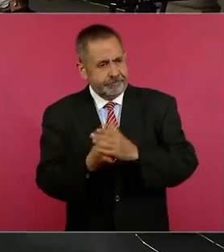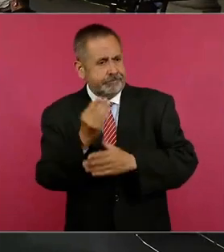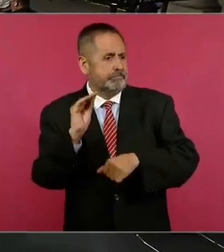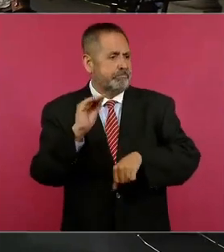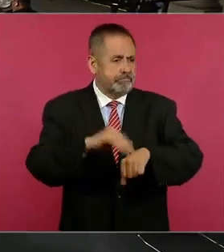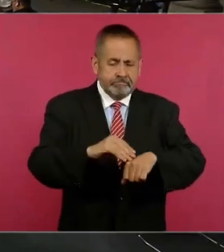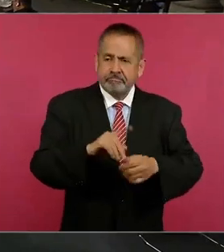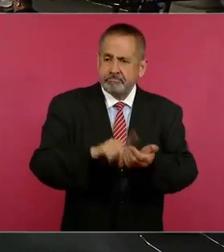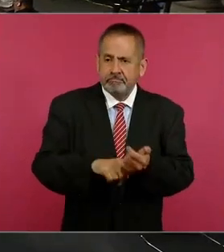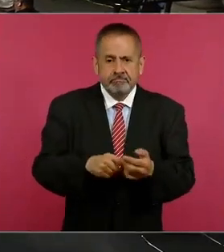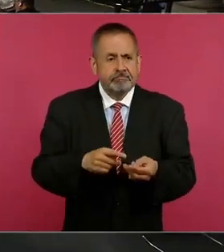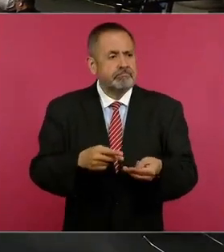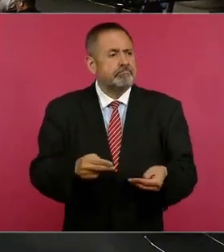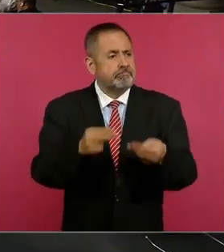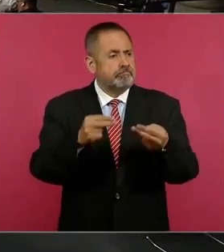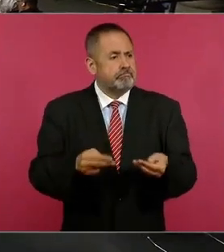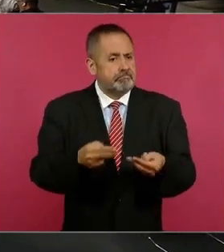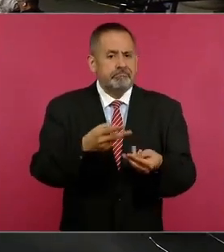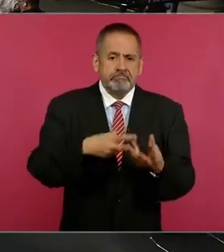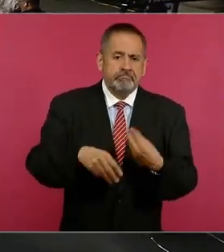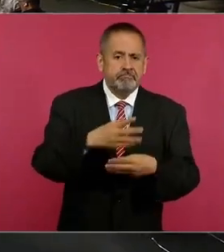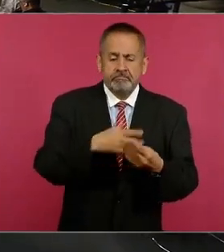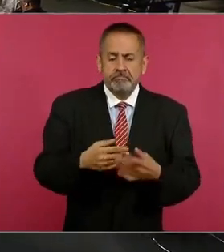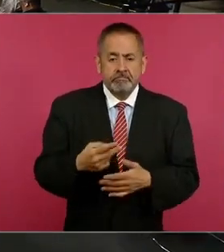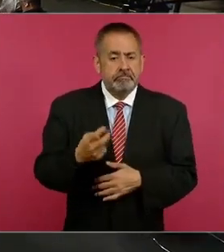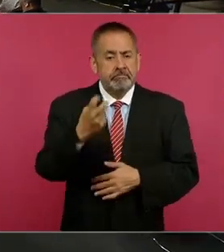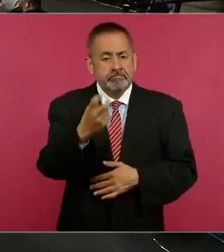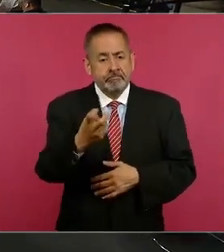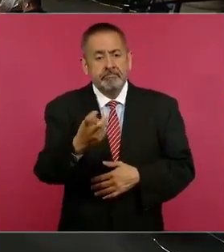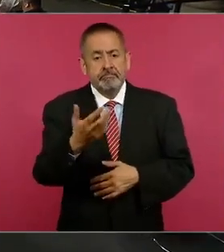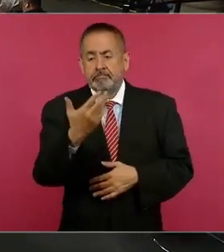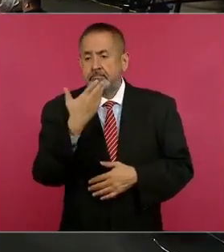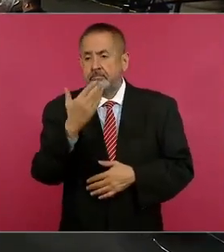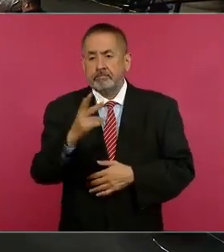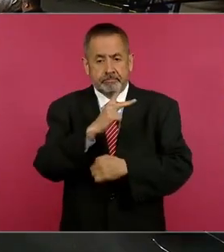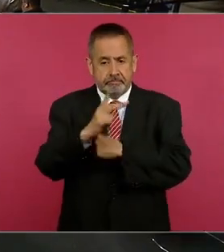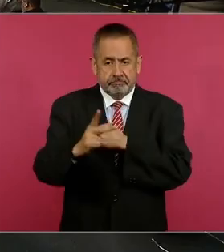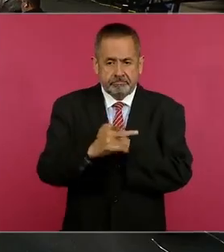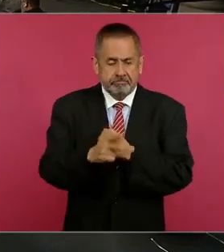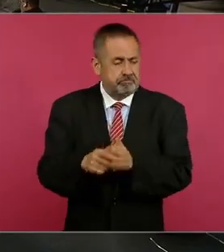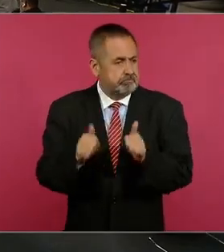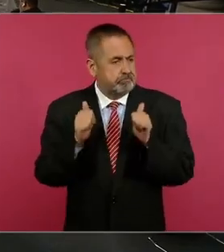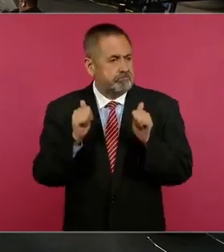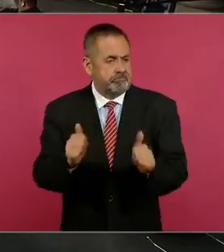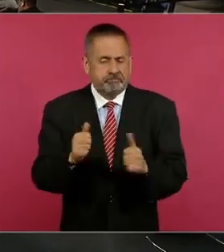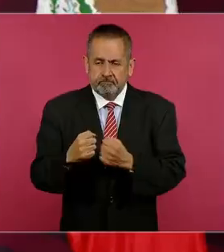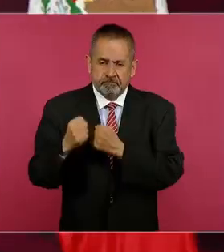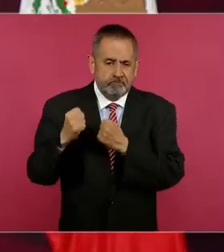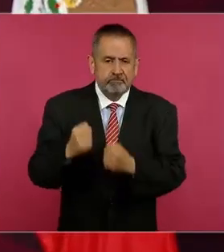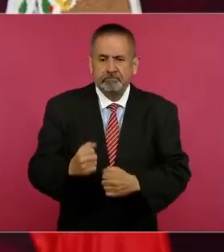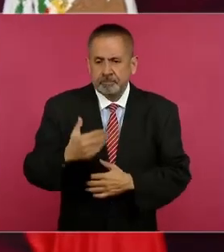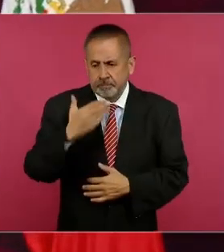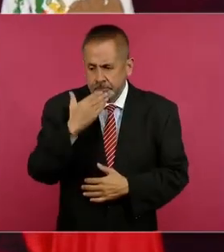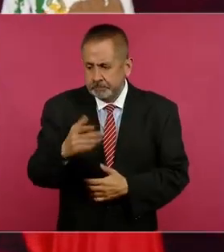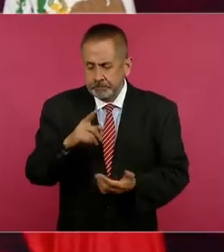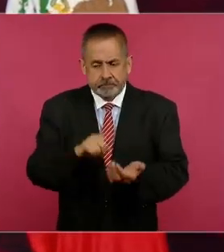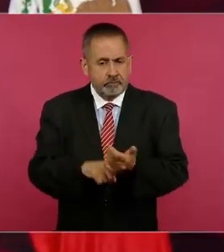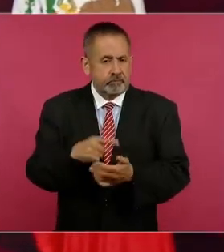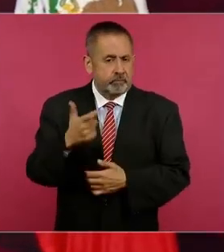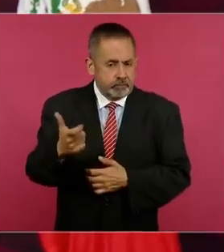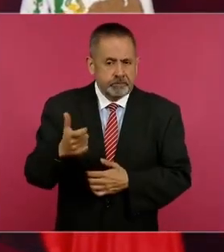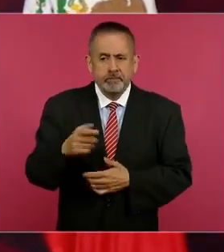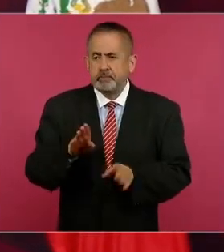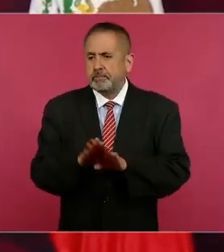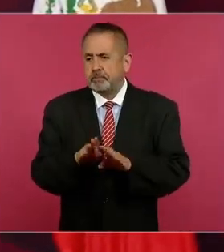Nuestro país está bien posicionado en lo económico, en lo